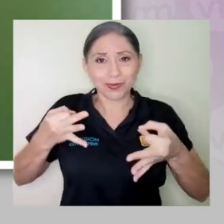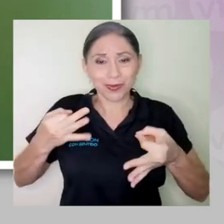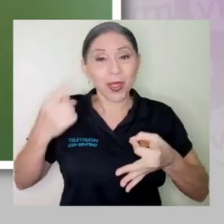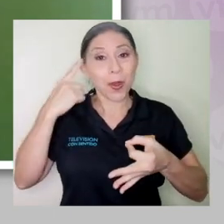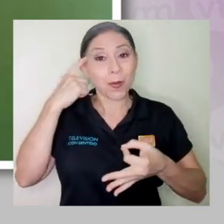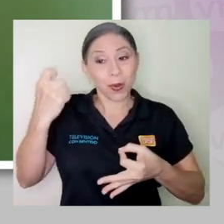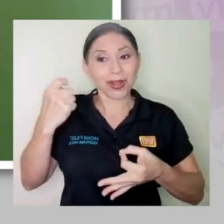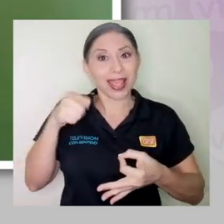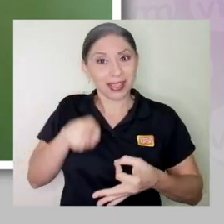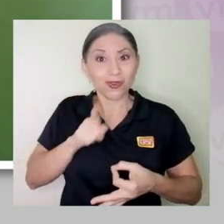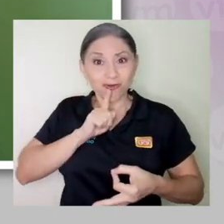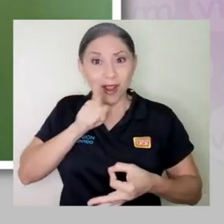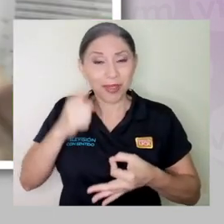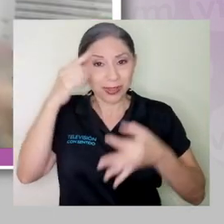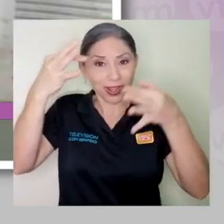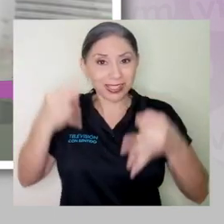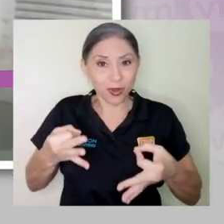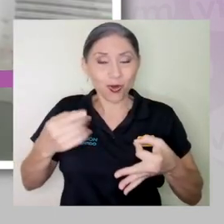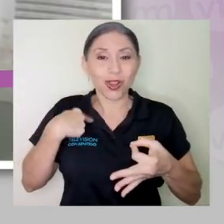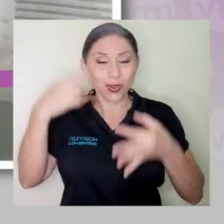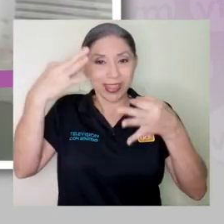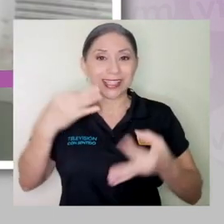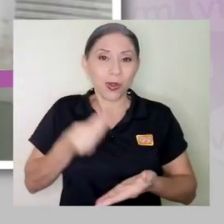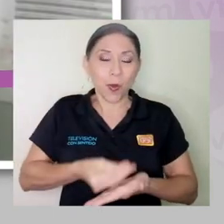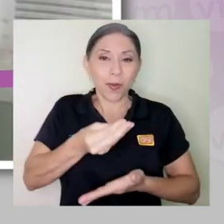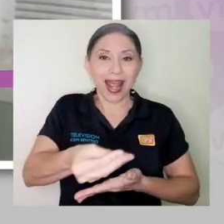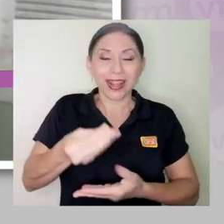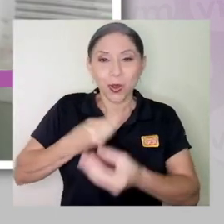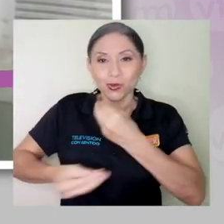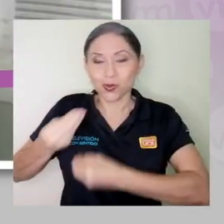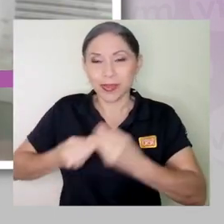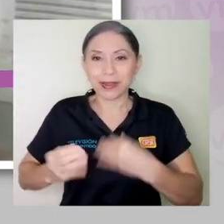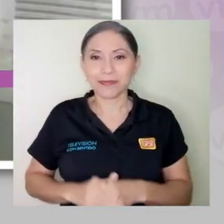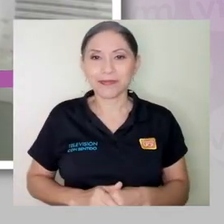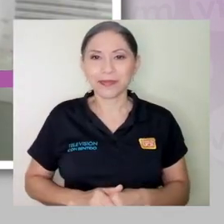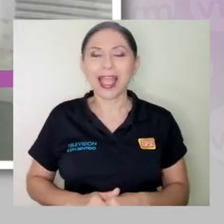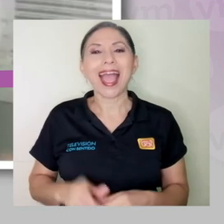comprar y consumir. Esto me lleva a preguntarle entonces